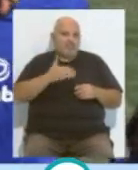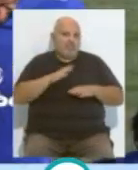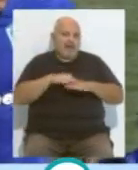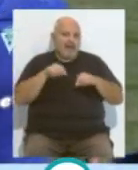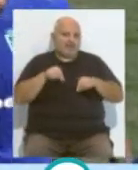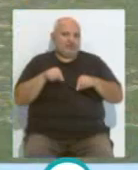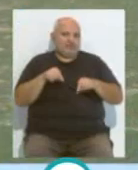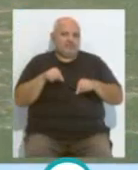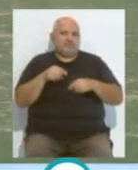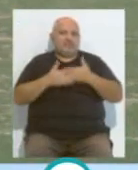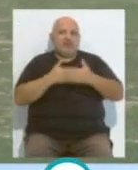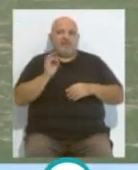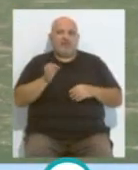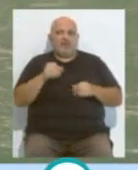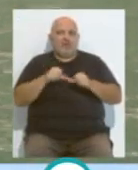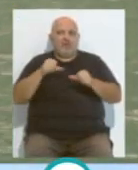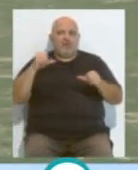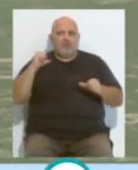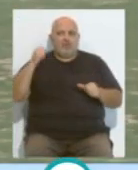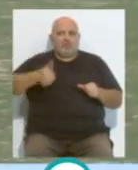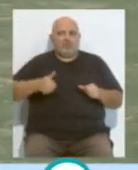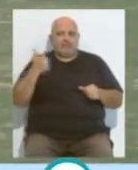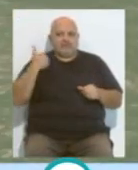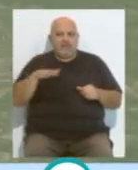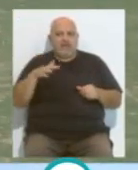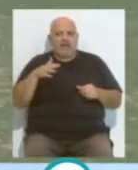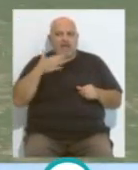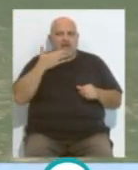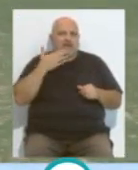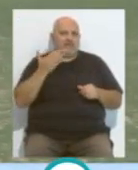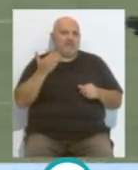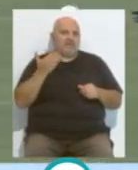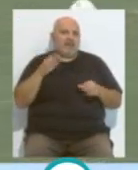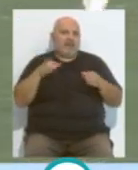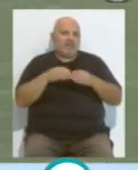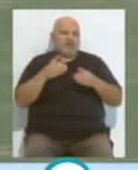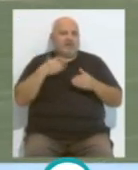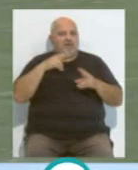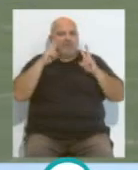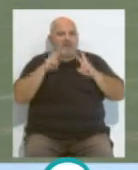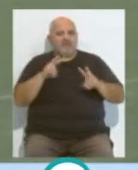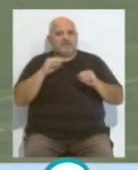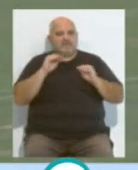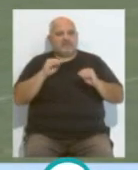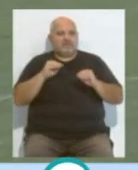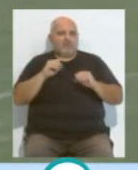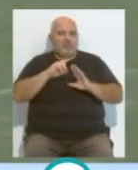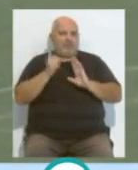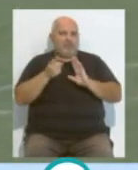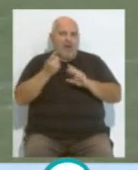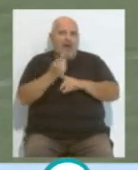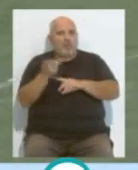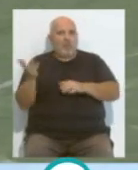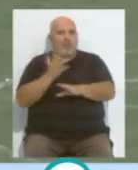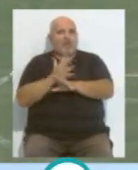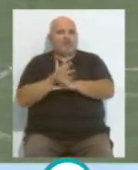porque la verdad que hace ya bastante tiempo que el equipo se está viendo repleto de jugadores